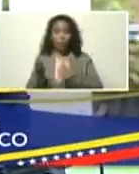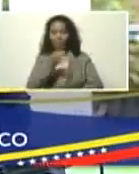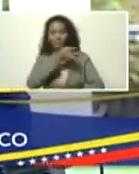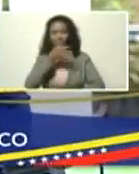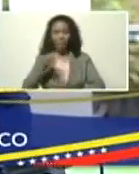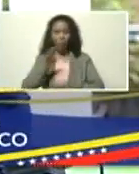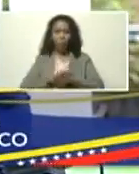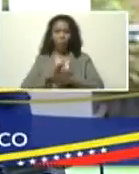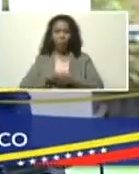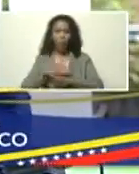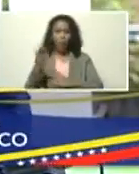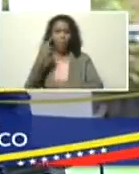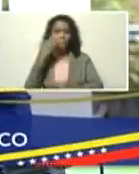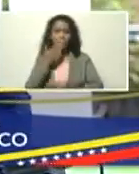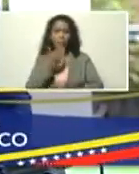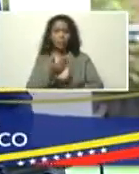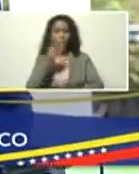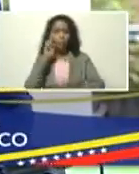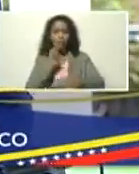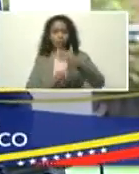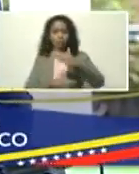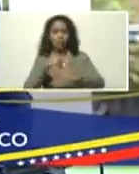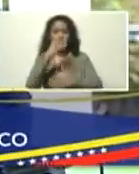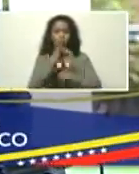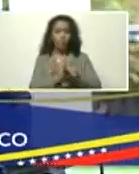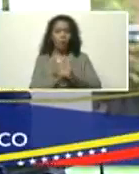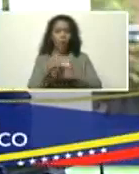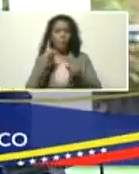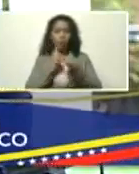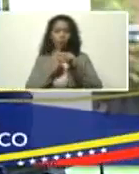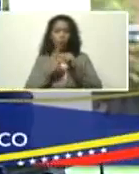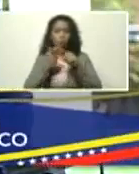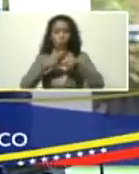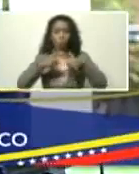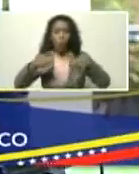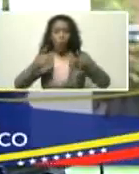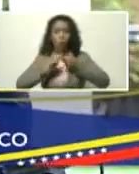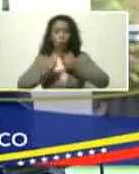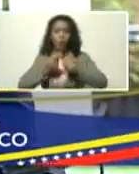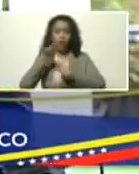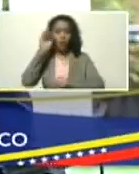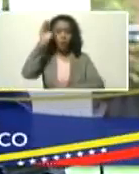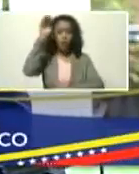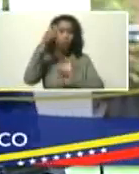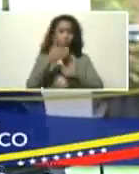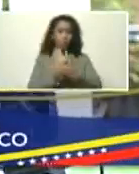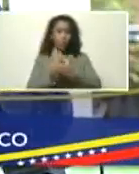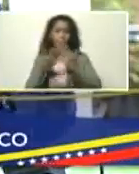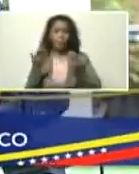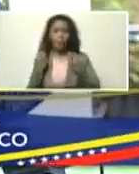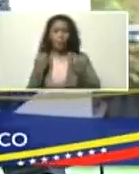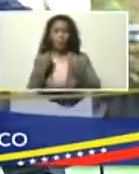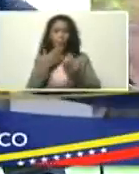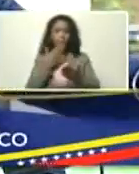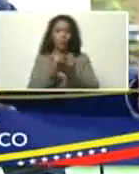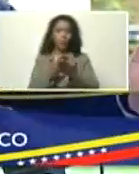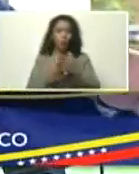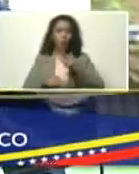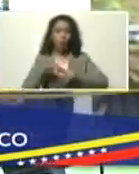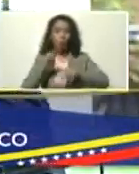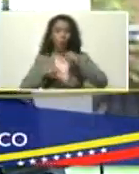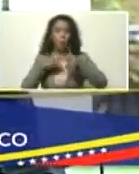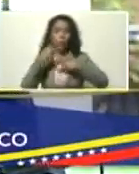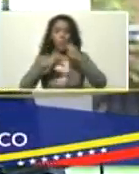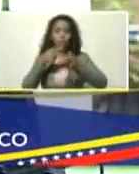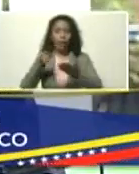porque nos permite proyectar muchas cosas positivas y muchas cosas que están para la propuesta de construcción de política